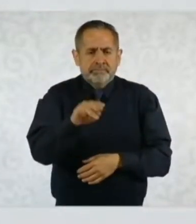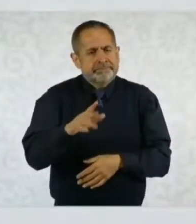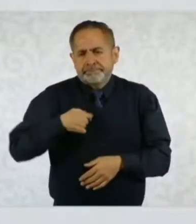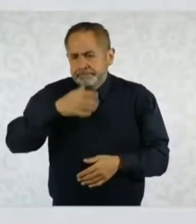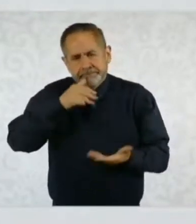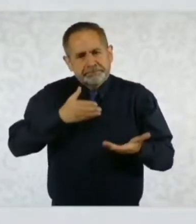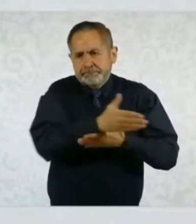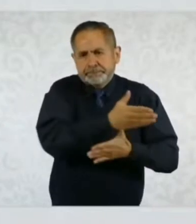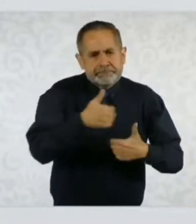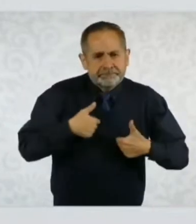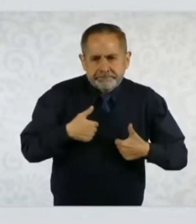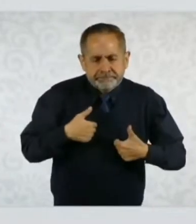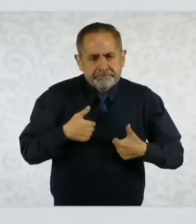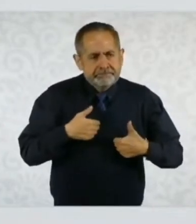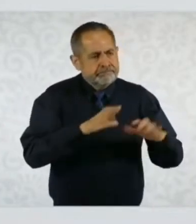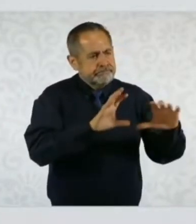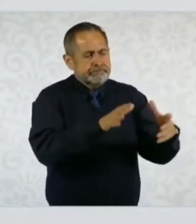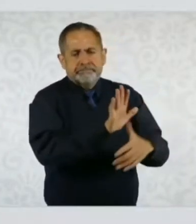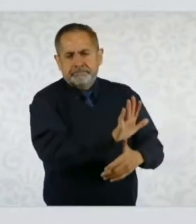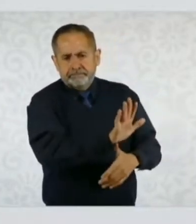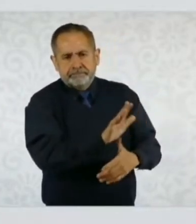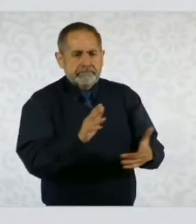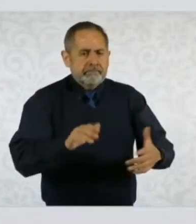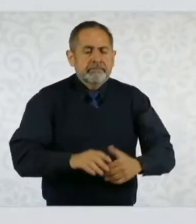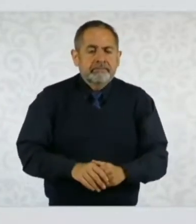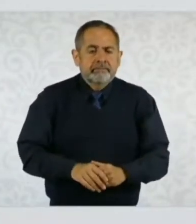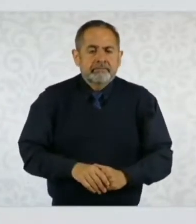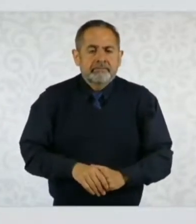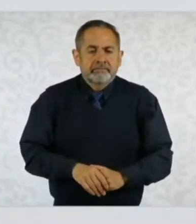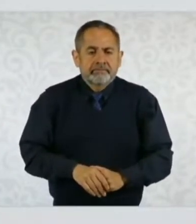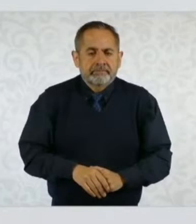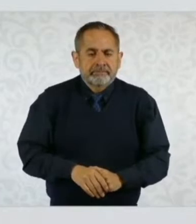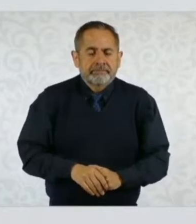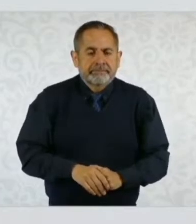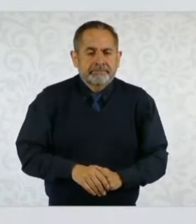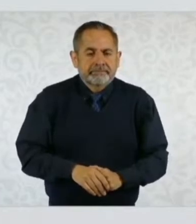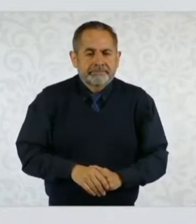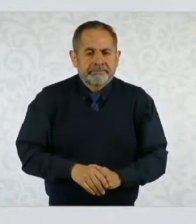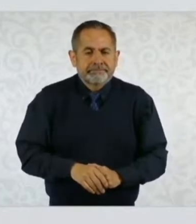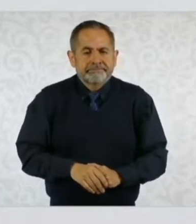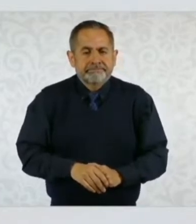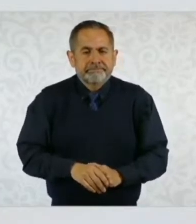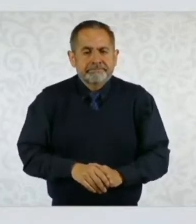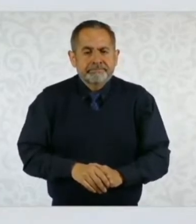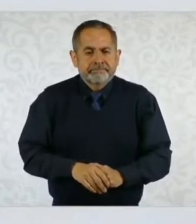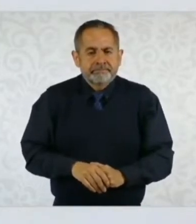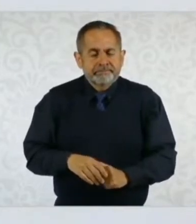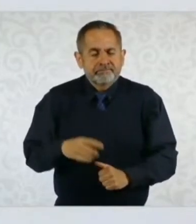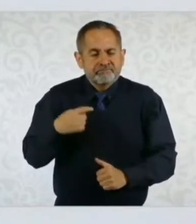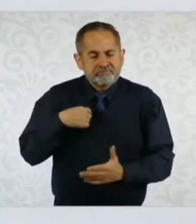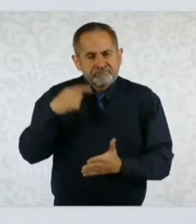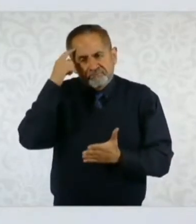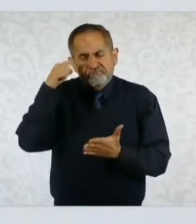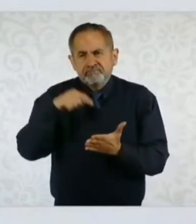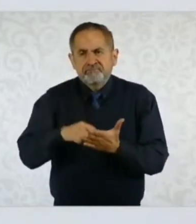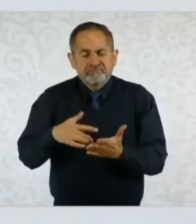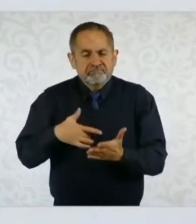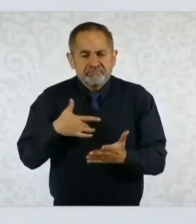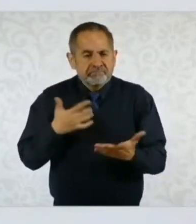Yo creo que en muchos sentidos